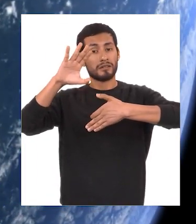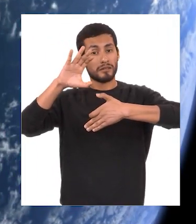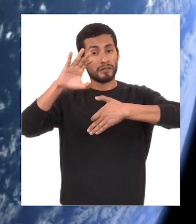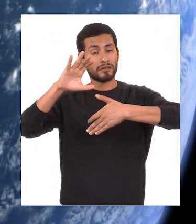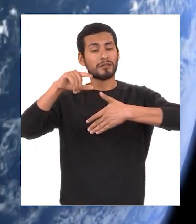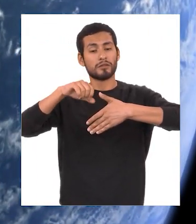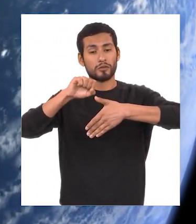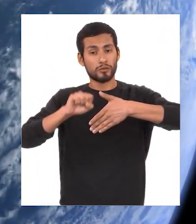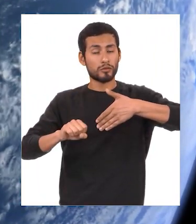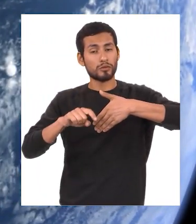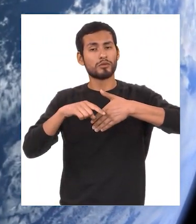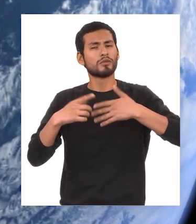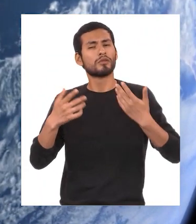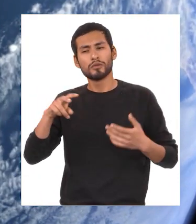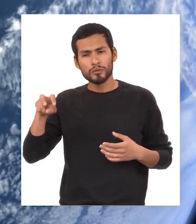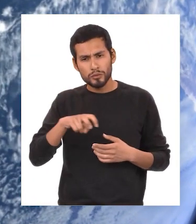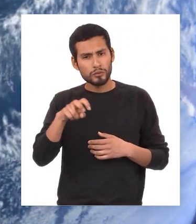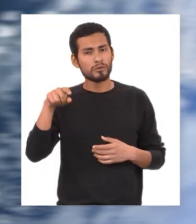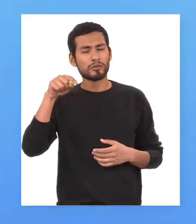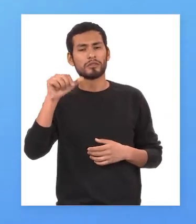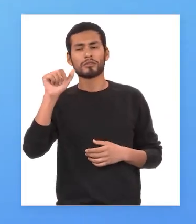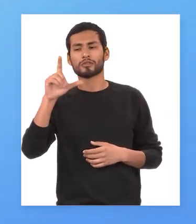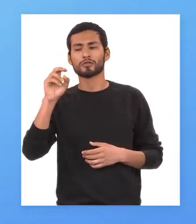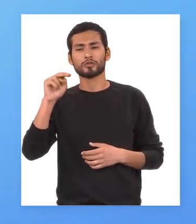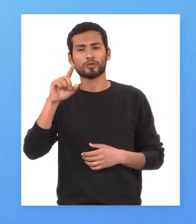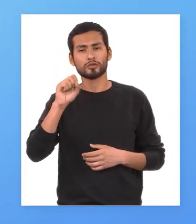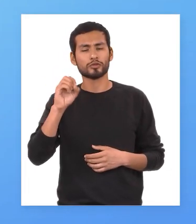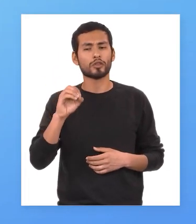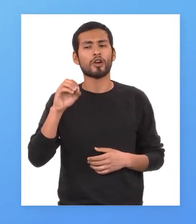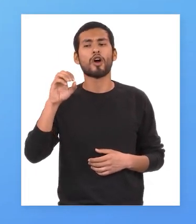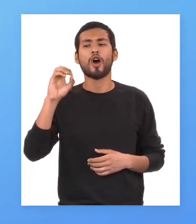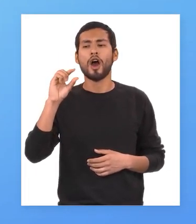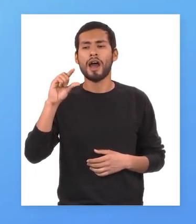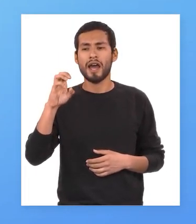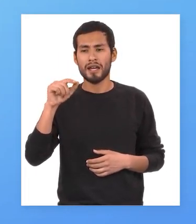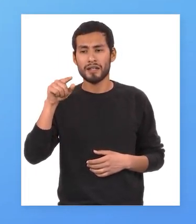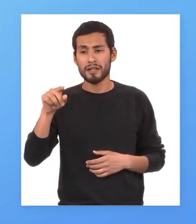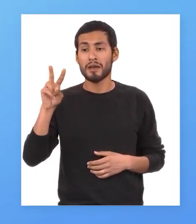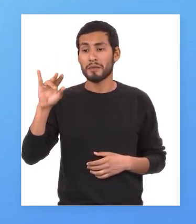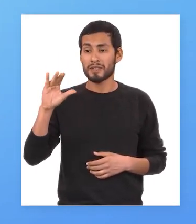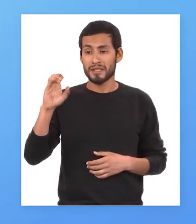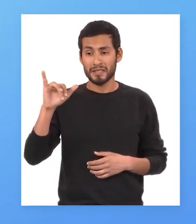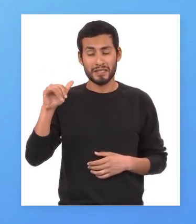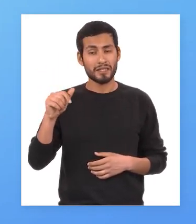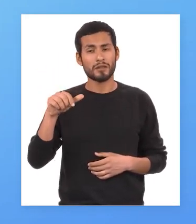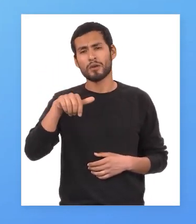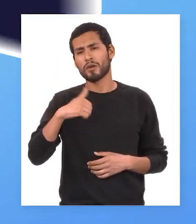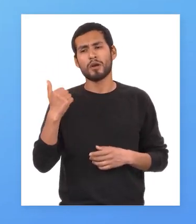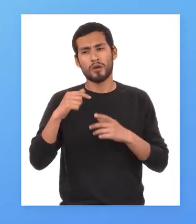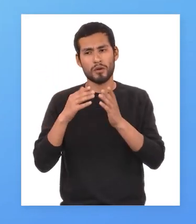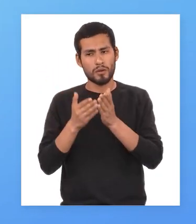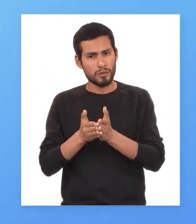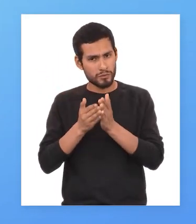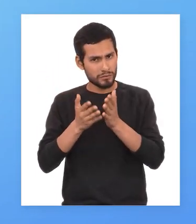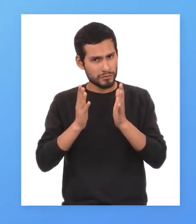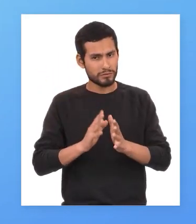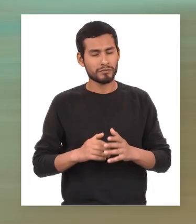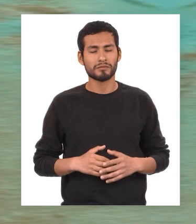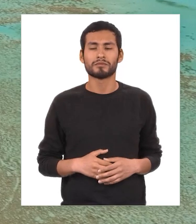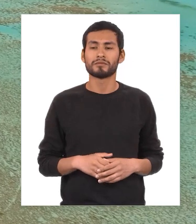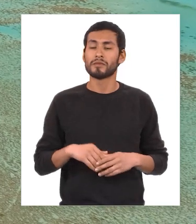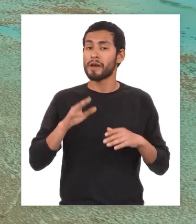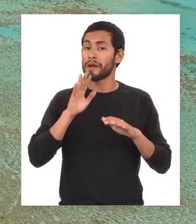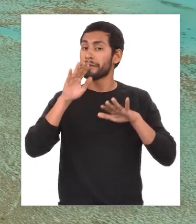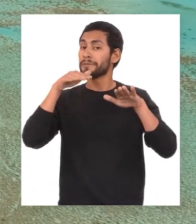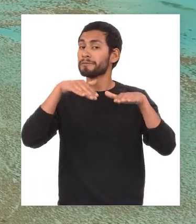y américa del sur fueron exploradas por alonso de ojeda vicente llanes pinzón y otros navegantes